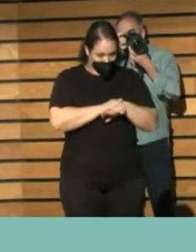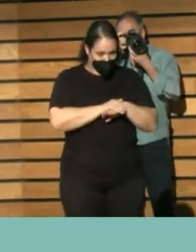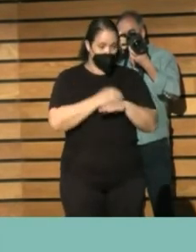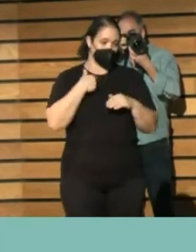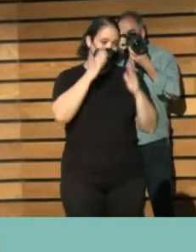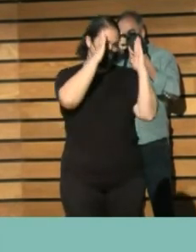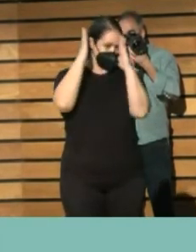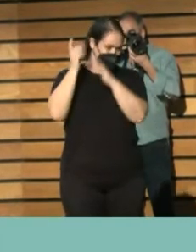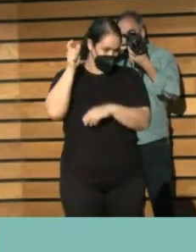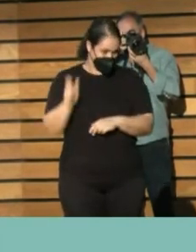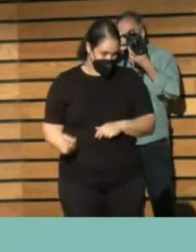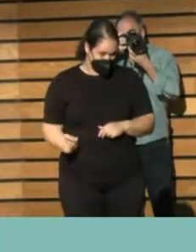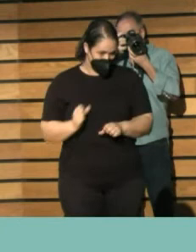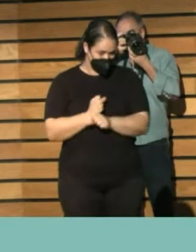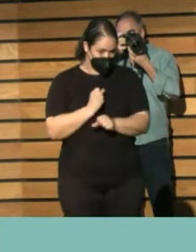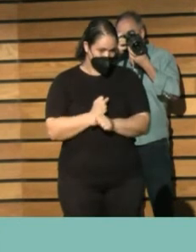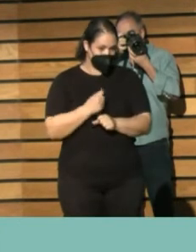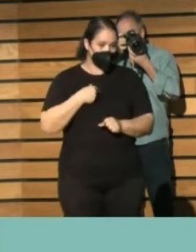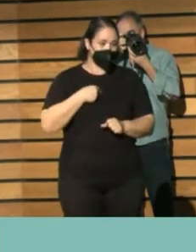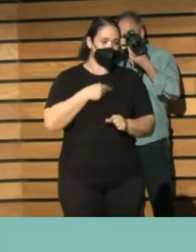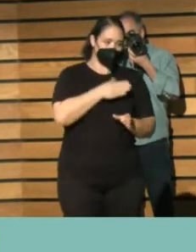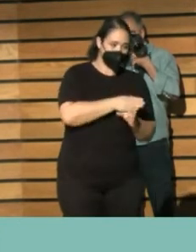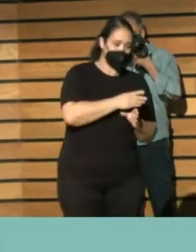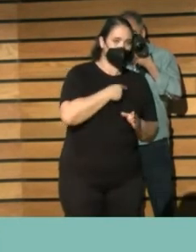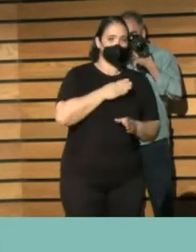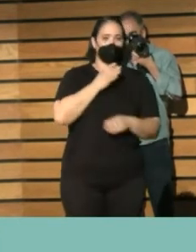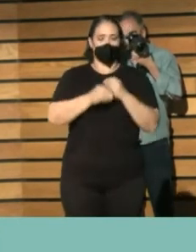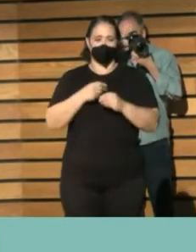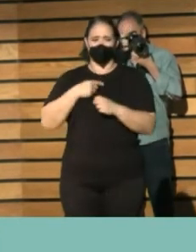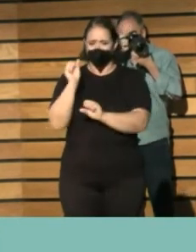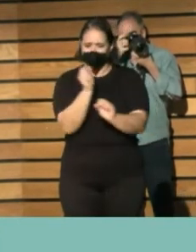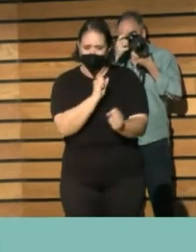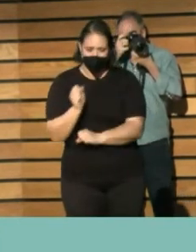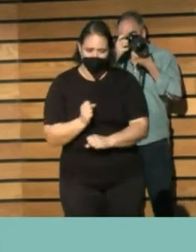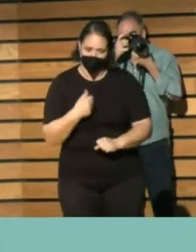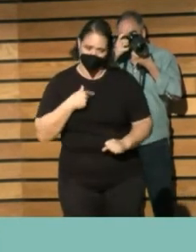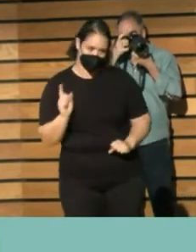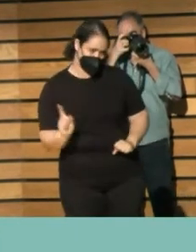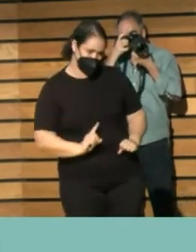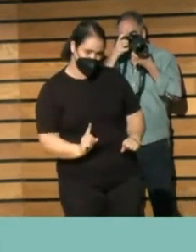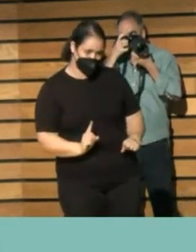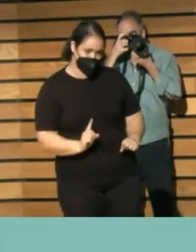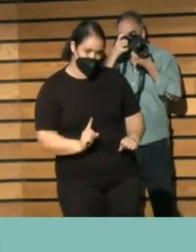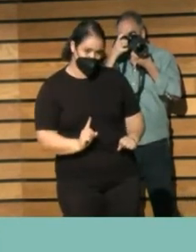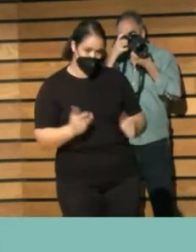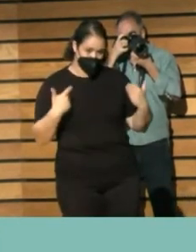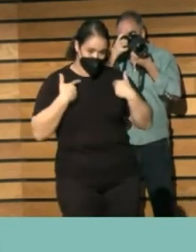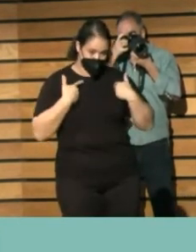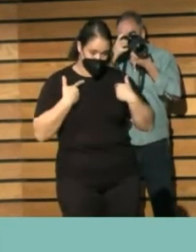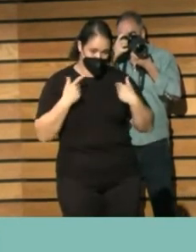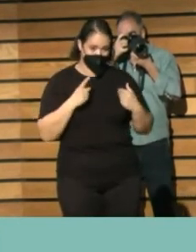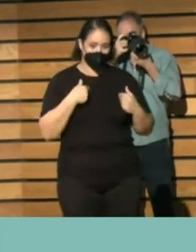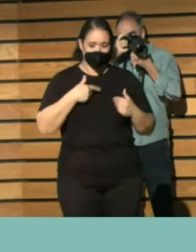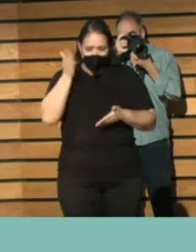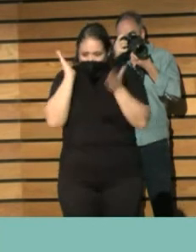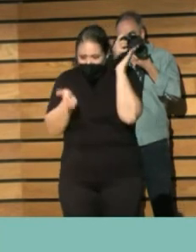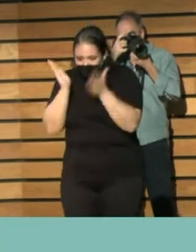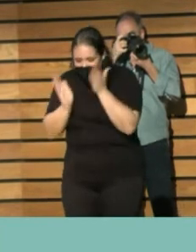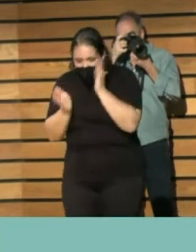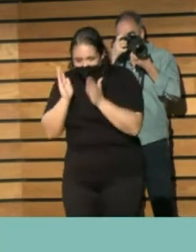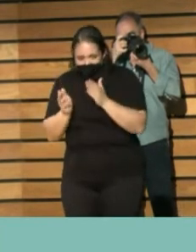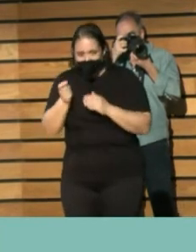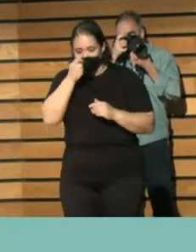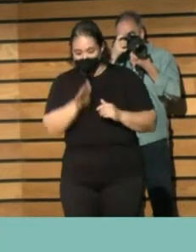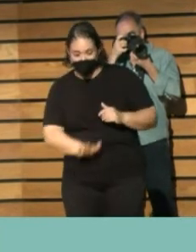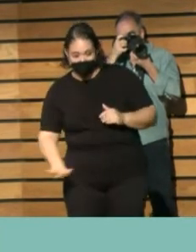lo que nosotros podemos hacer no somos la chica de la limpieza no somos la pedagoga que sabe muy bien